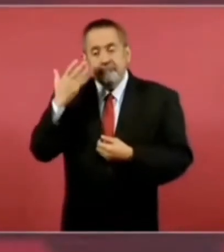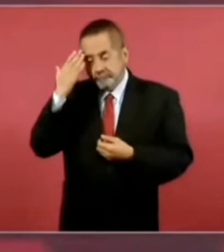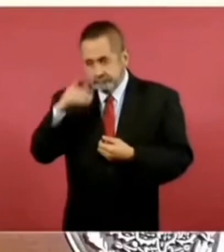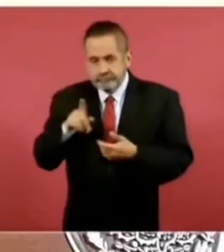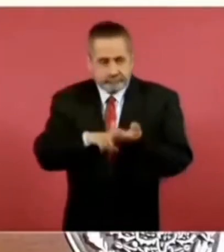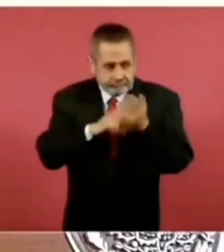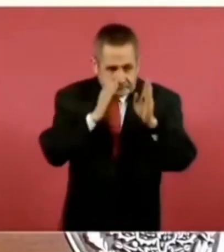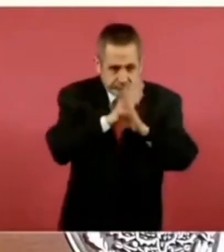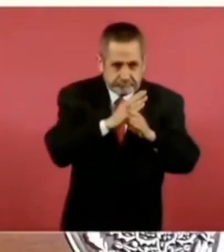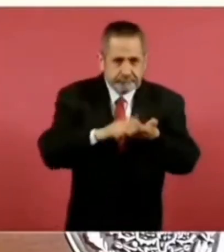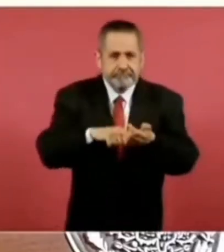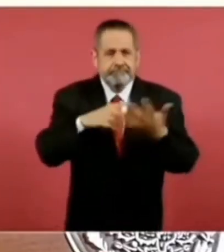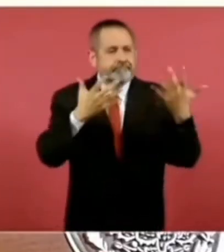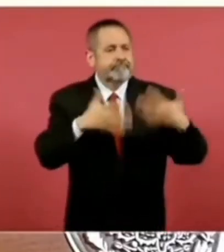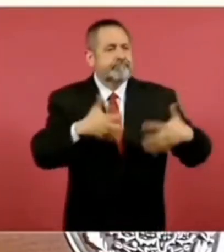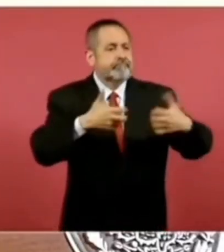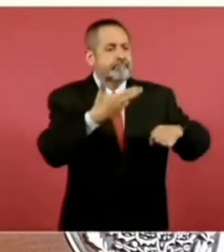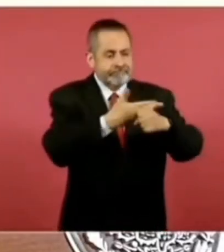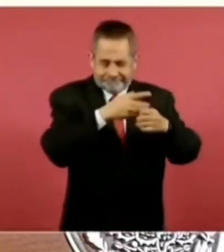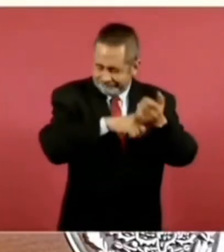incluso empresarios.